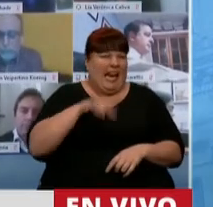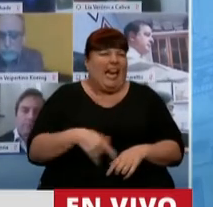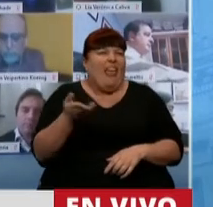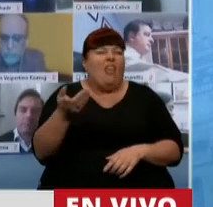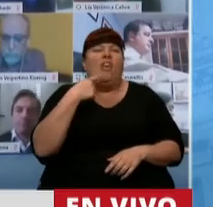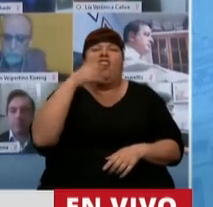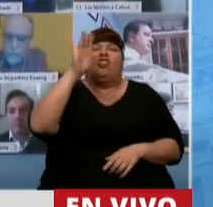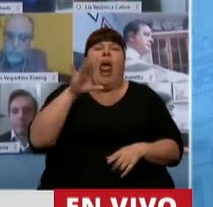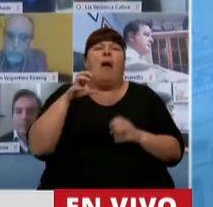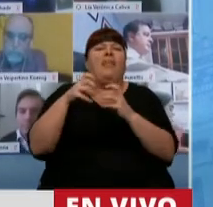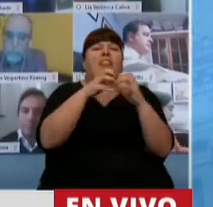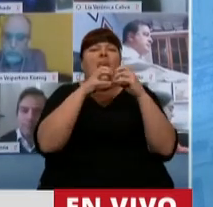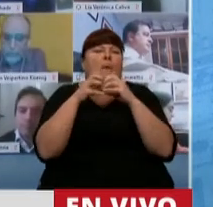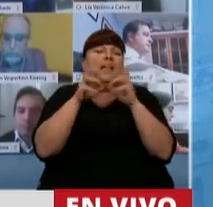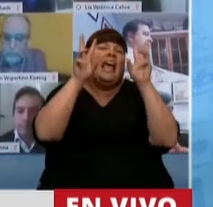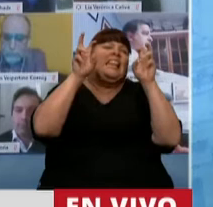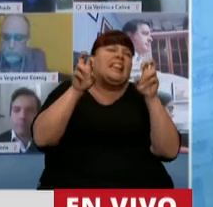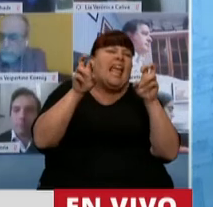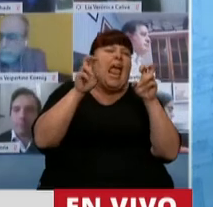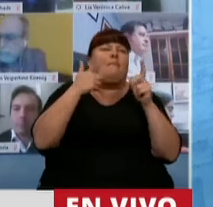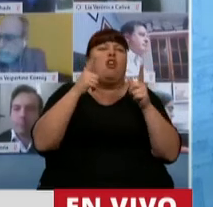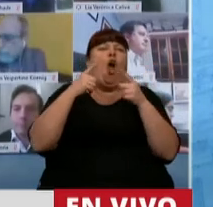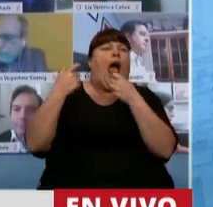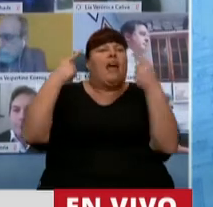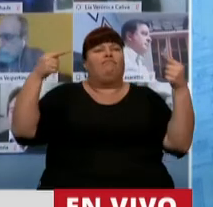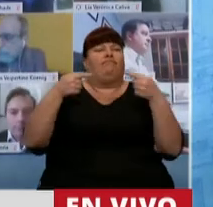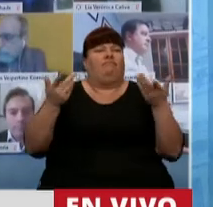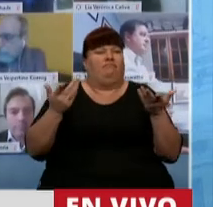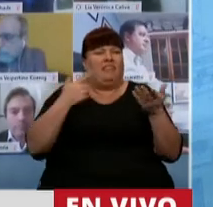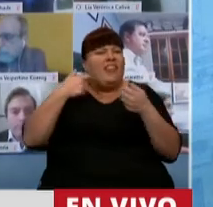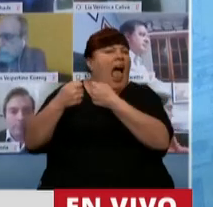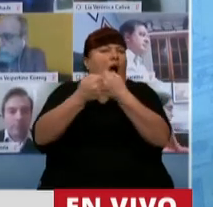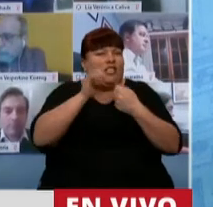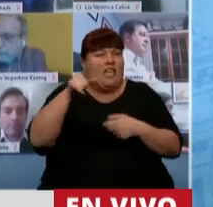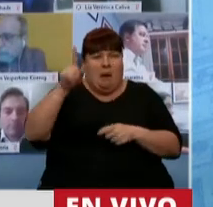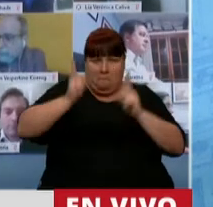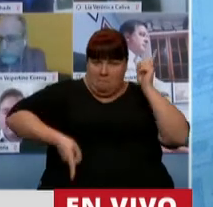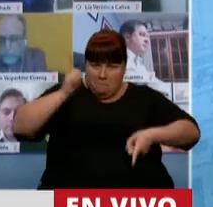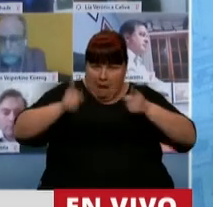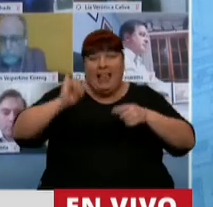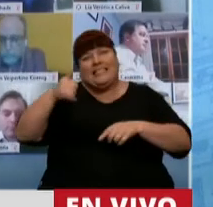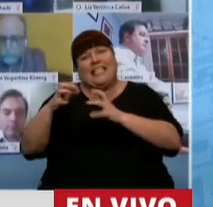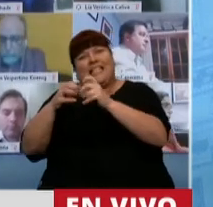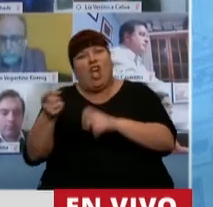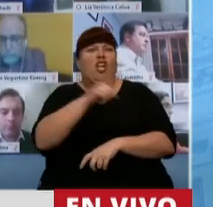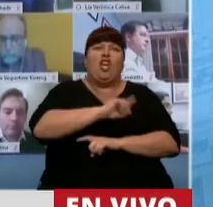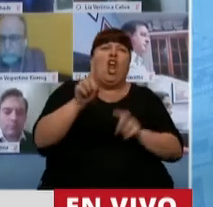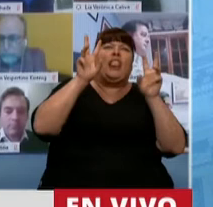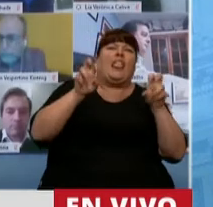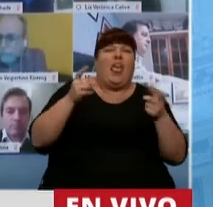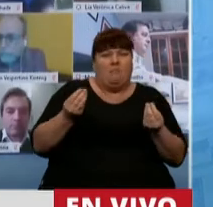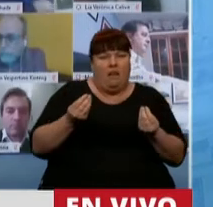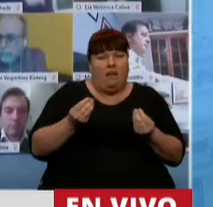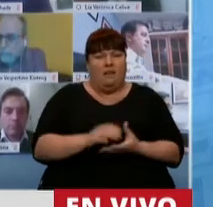de que solo se puede discutir los temas que no tienen disenso, es decir, que ellos tienen la llave para decir qué se puede tratar y qué no se puede